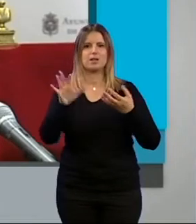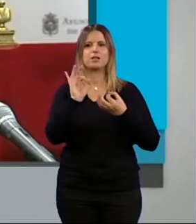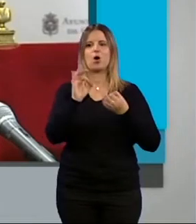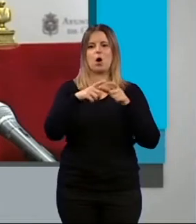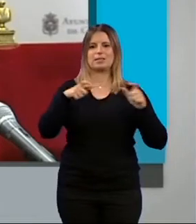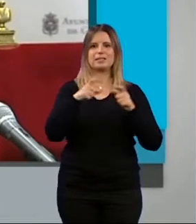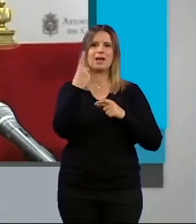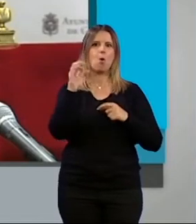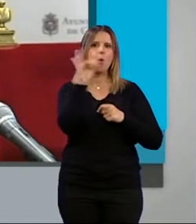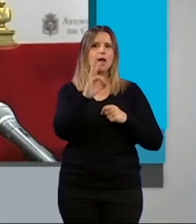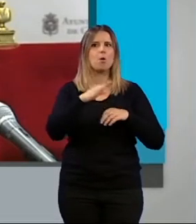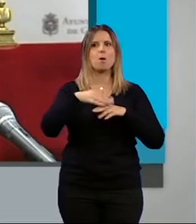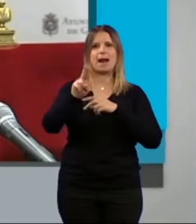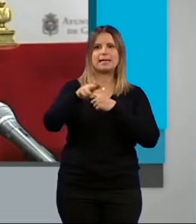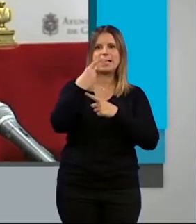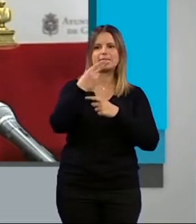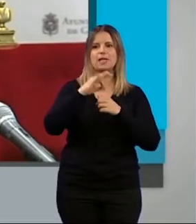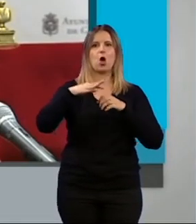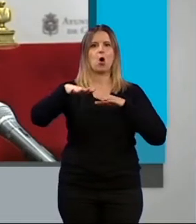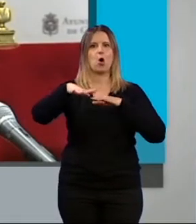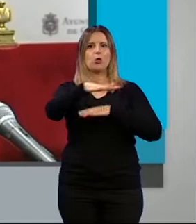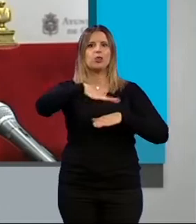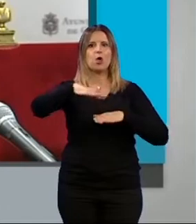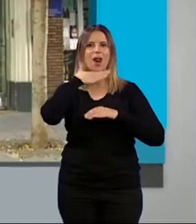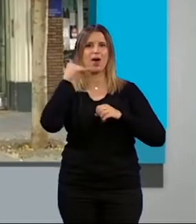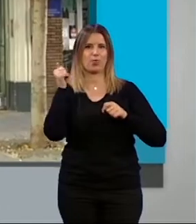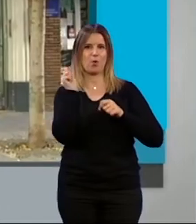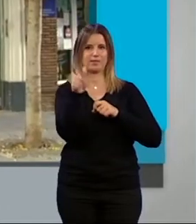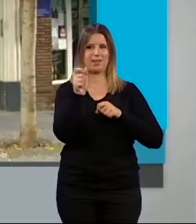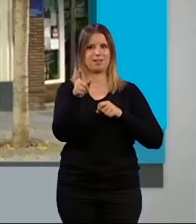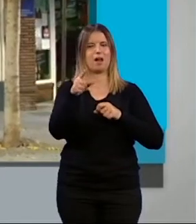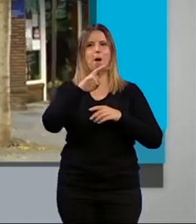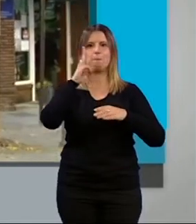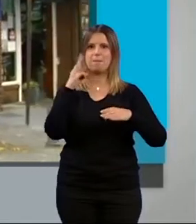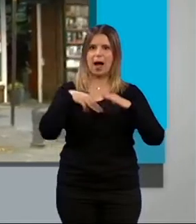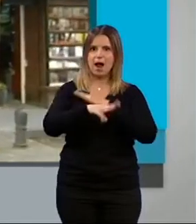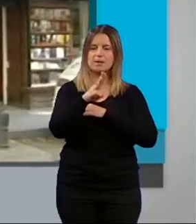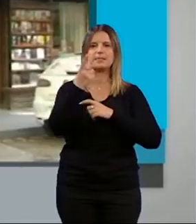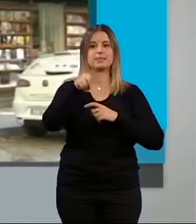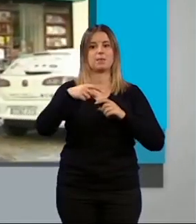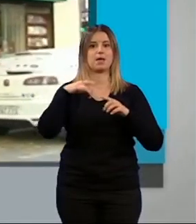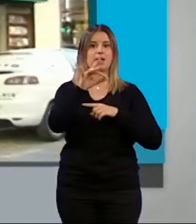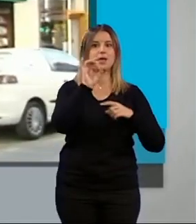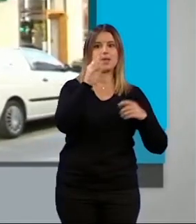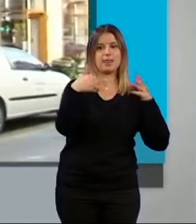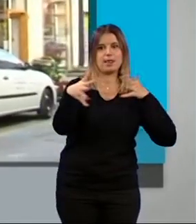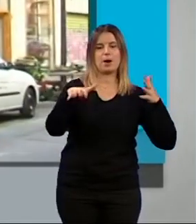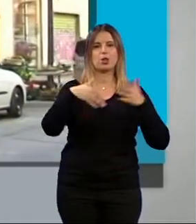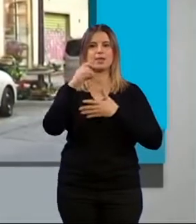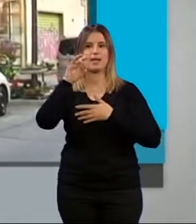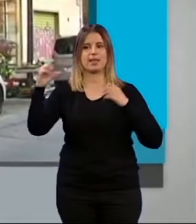euro para taxi, zona azul, autobuses, parking. Se va a realizar una campaña del 15 de marzo al 15 de abril